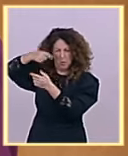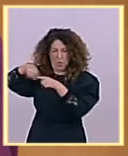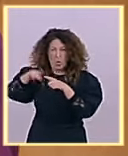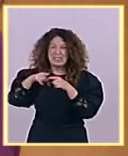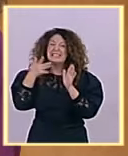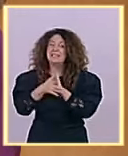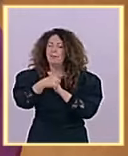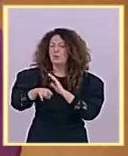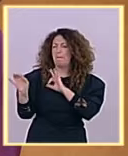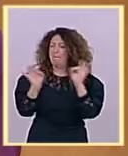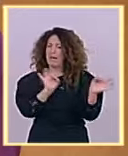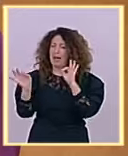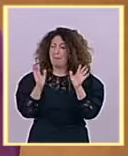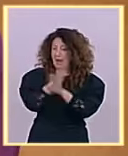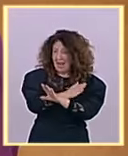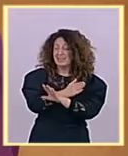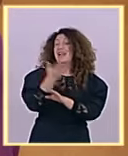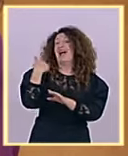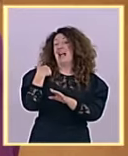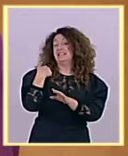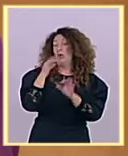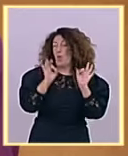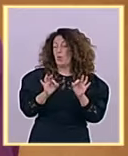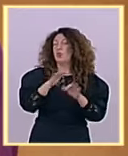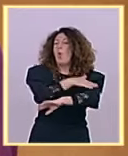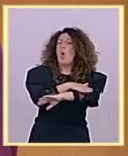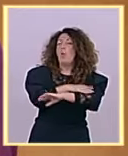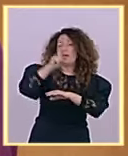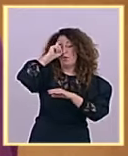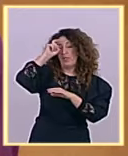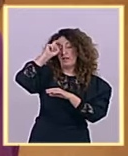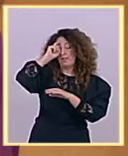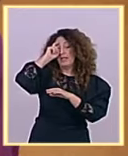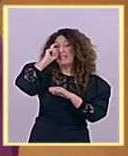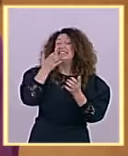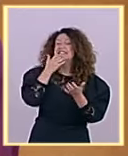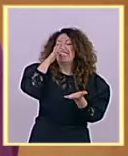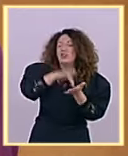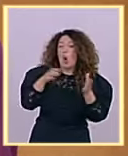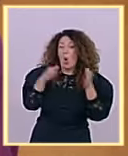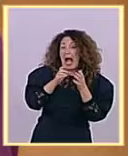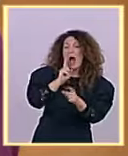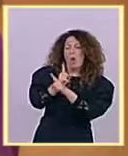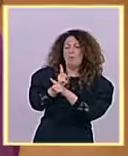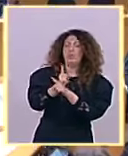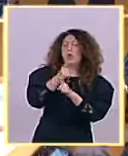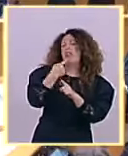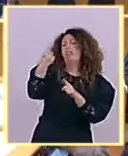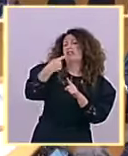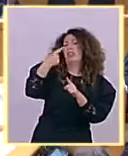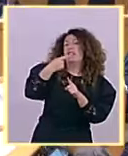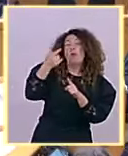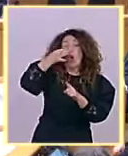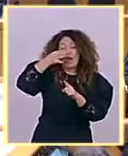para decir una cosa en la oposición y hacer otra cuando llegan al gobierno. Es la excusa que utilizan para cuando llegan al